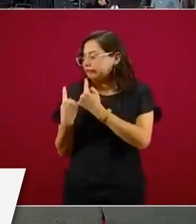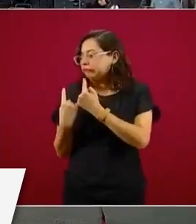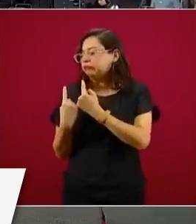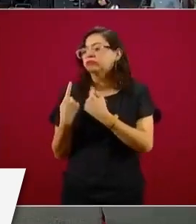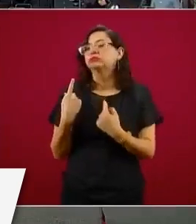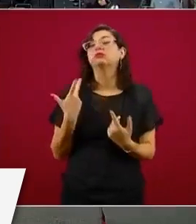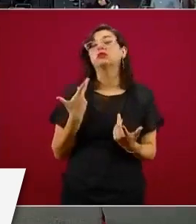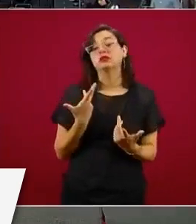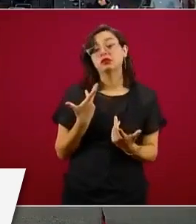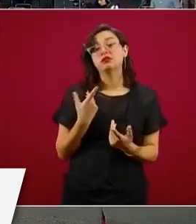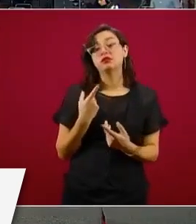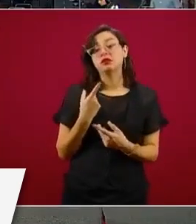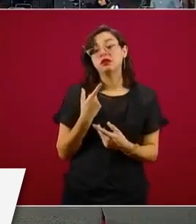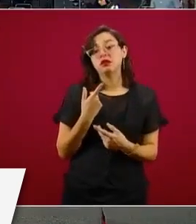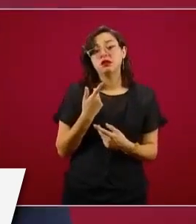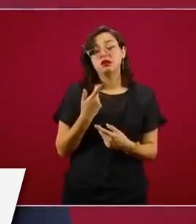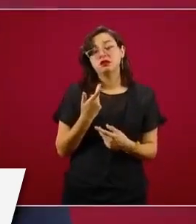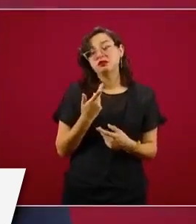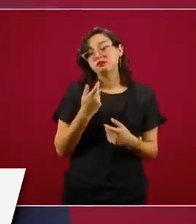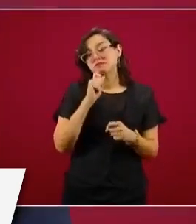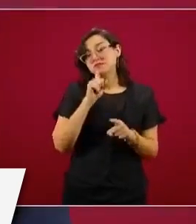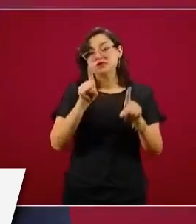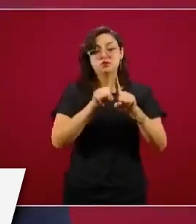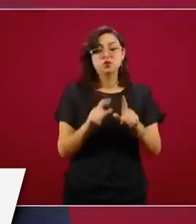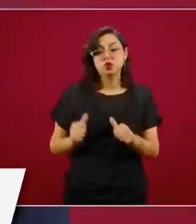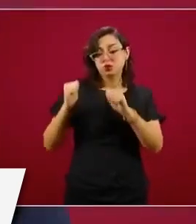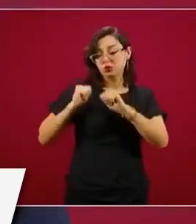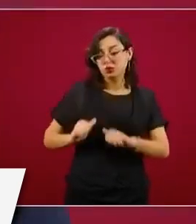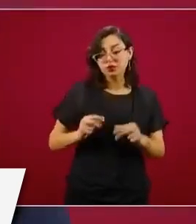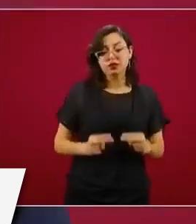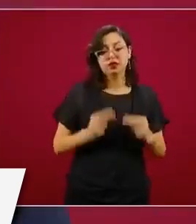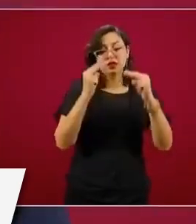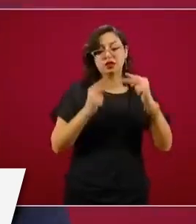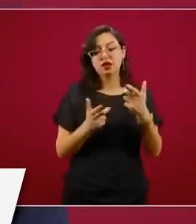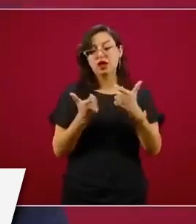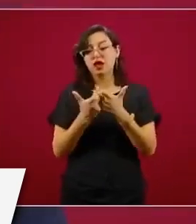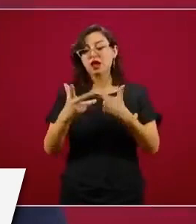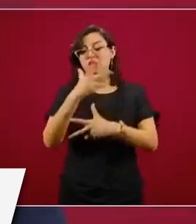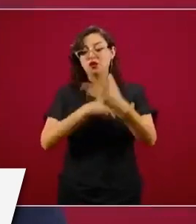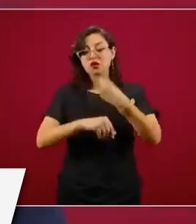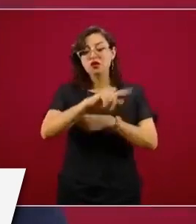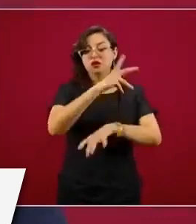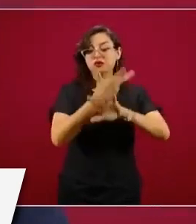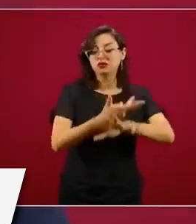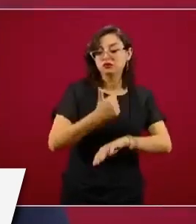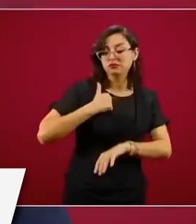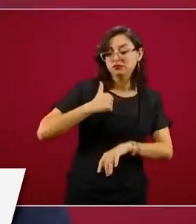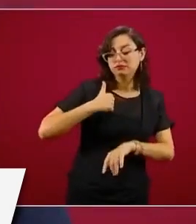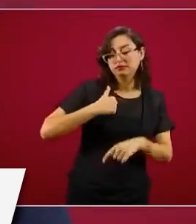autoridades comerciales, económicas de Estados Unidos y de Canadá.